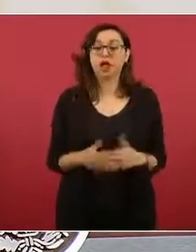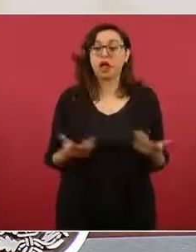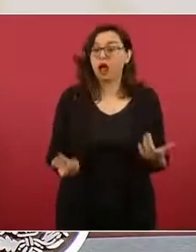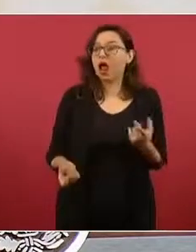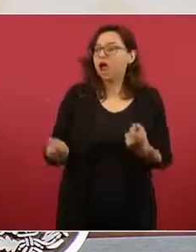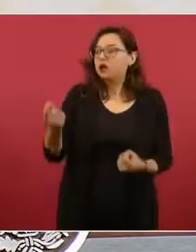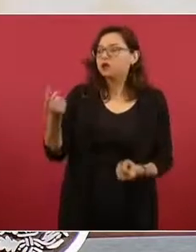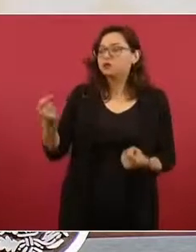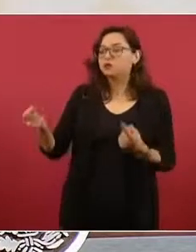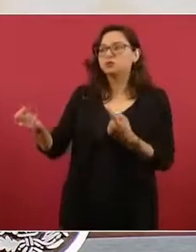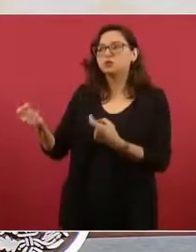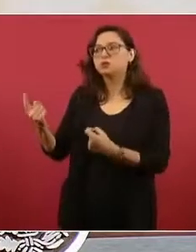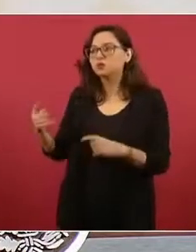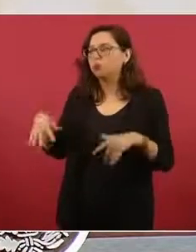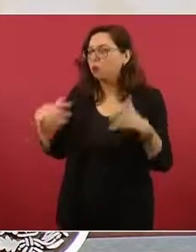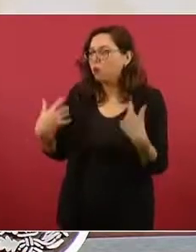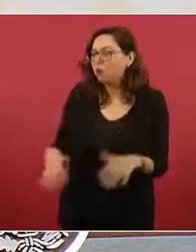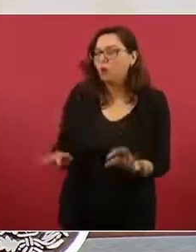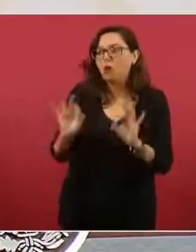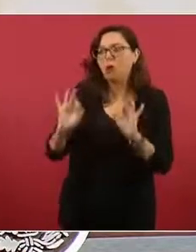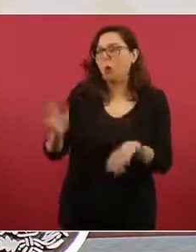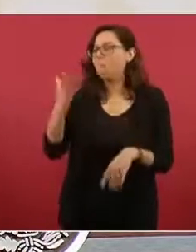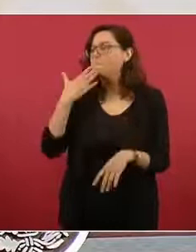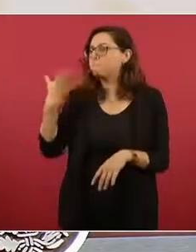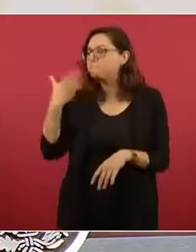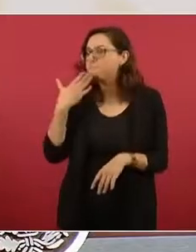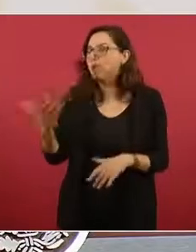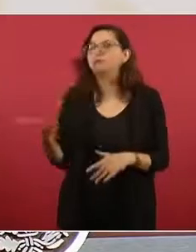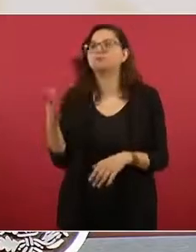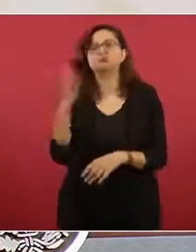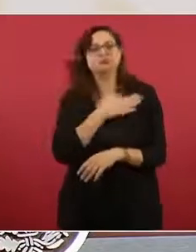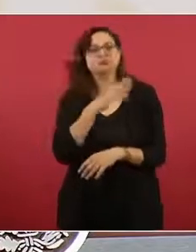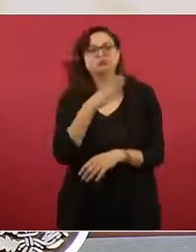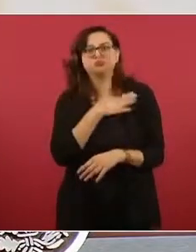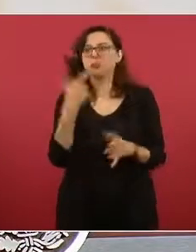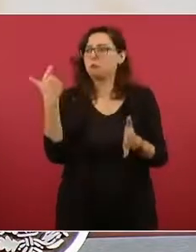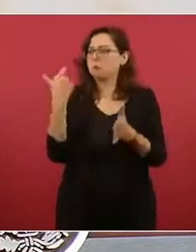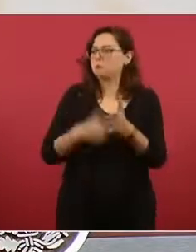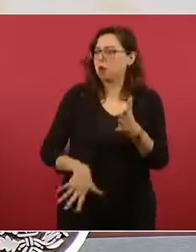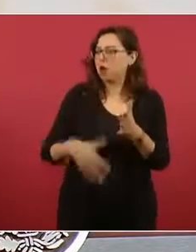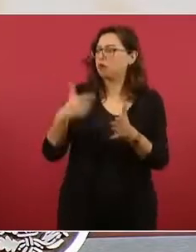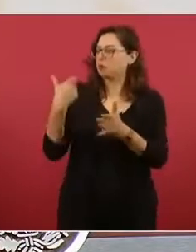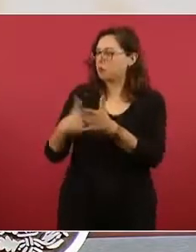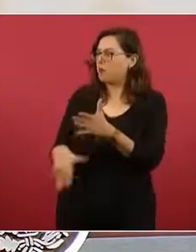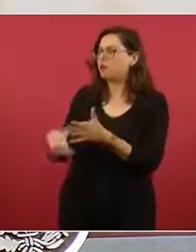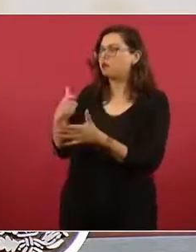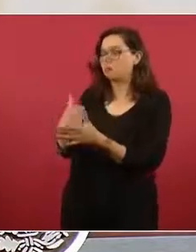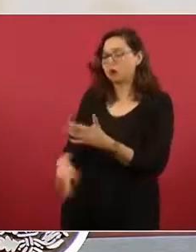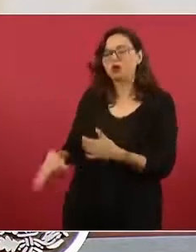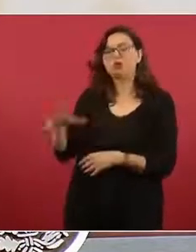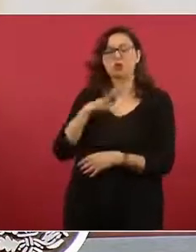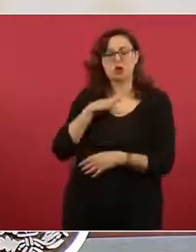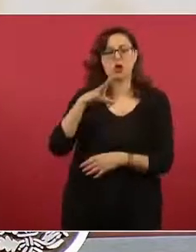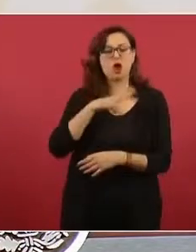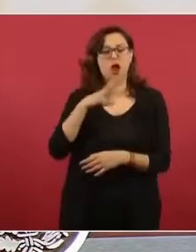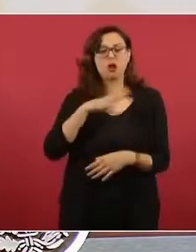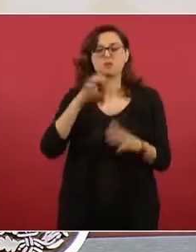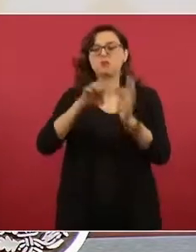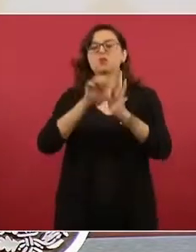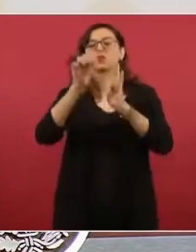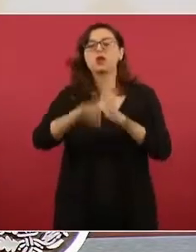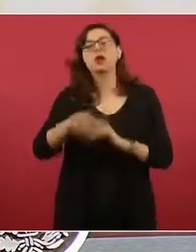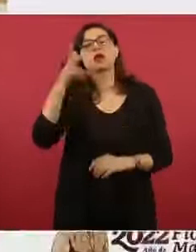afortunadamente aliados de los consumidores que dan por abajo del precio máximo de la región. Hay casos en